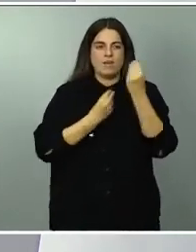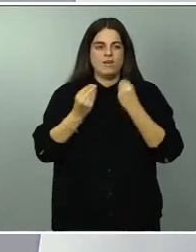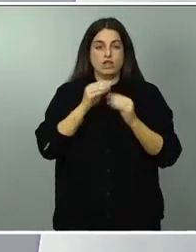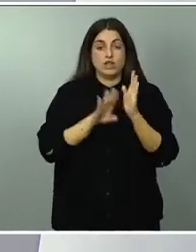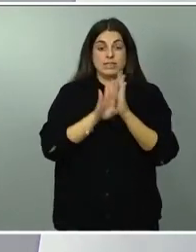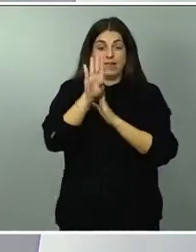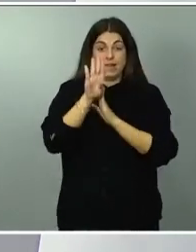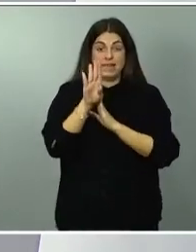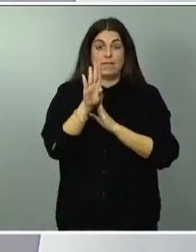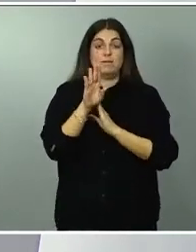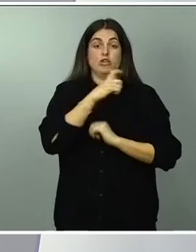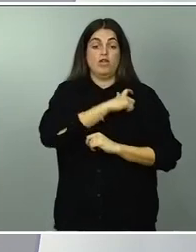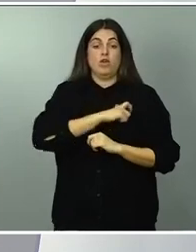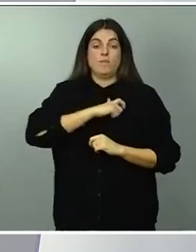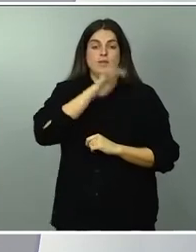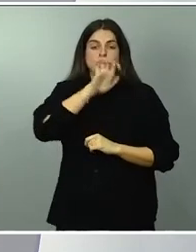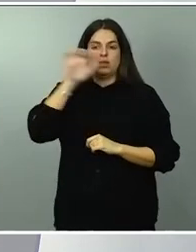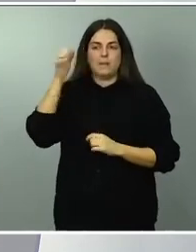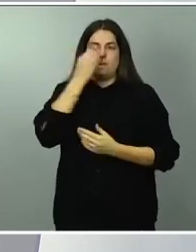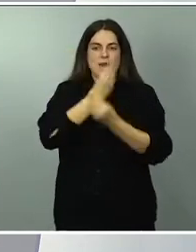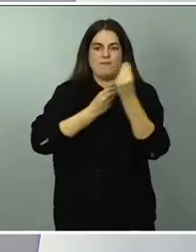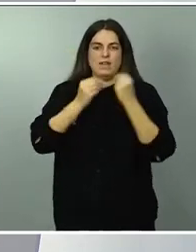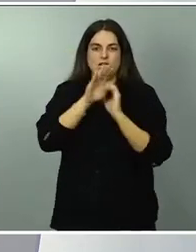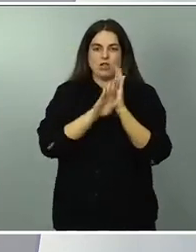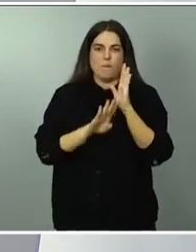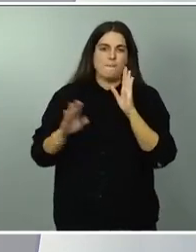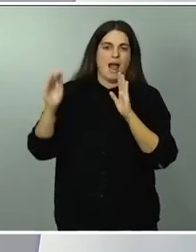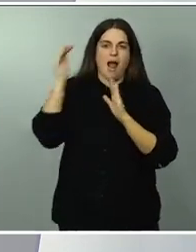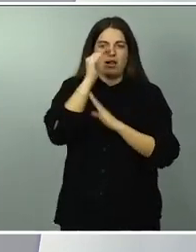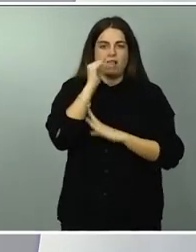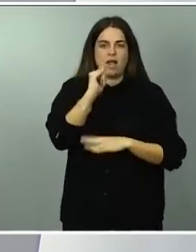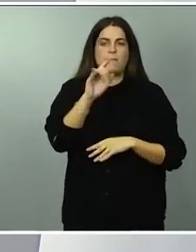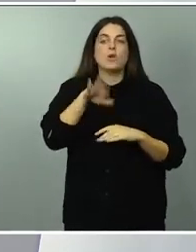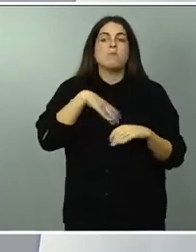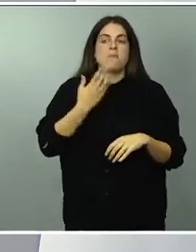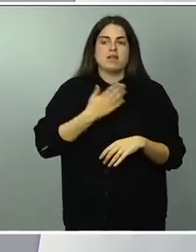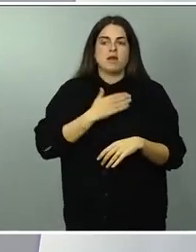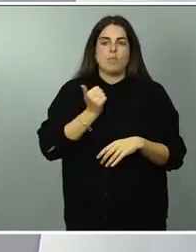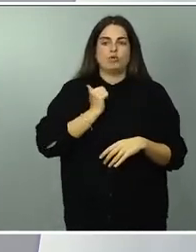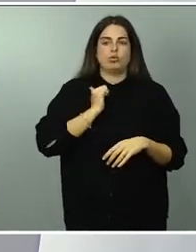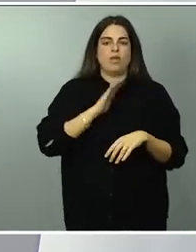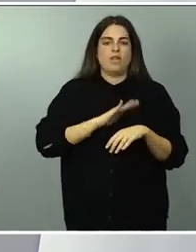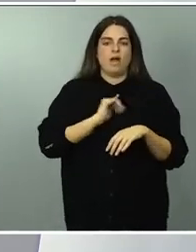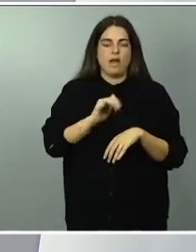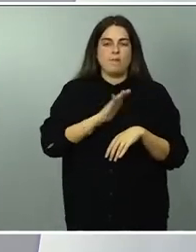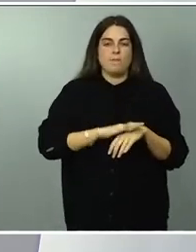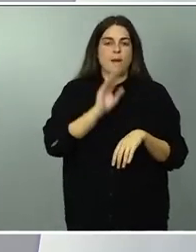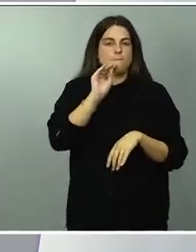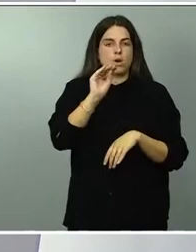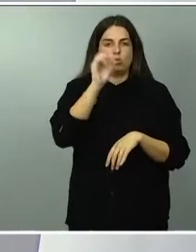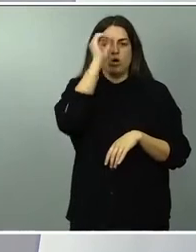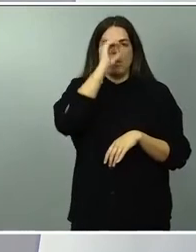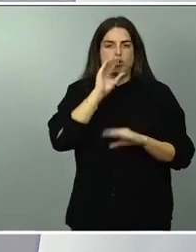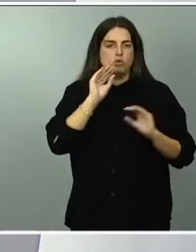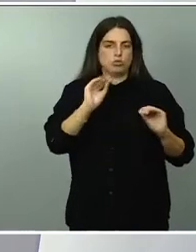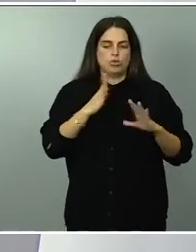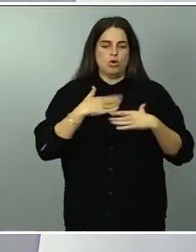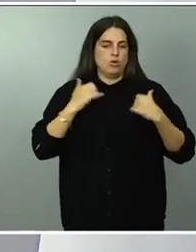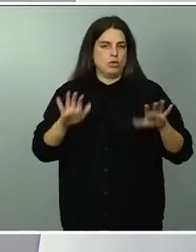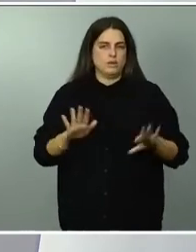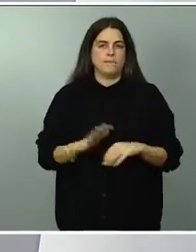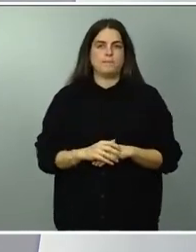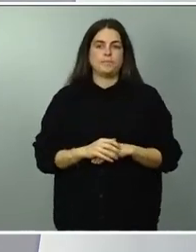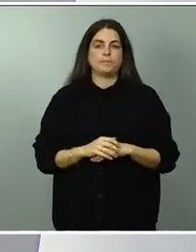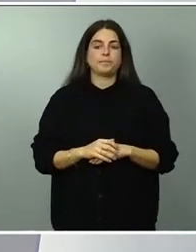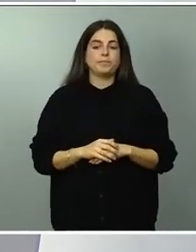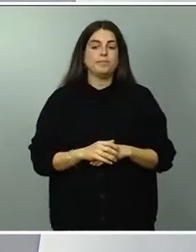propia Comisión Europea pero mañana tendrán ocasión de preguntarle su propia opinión en relación con